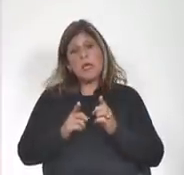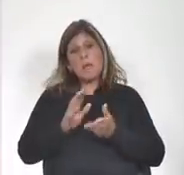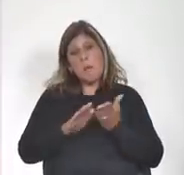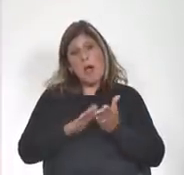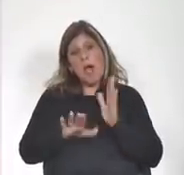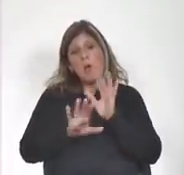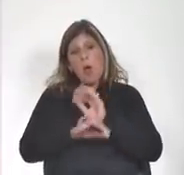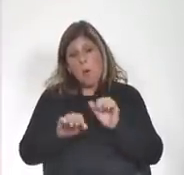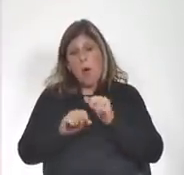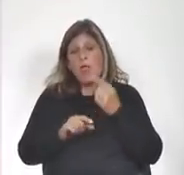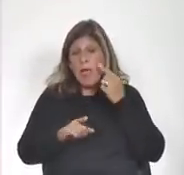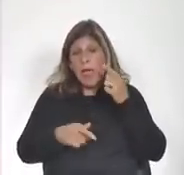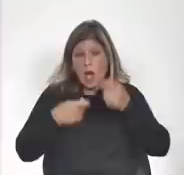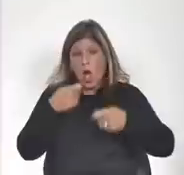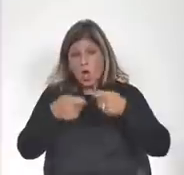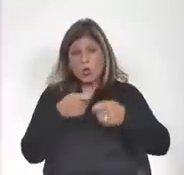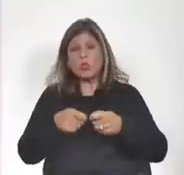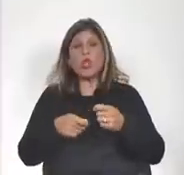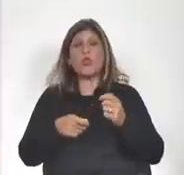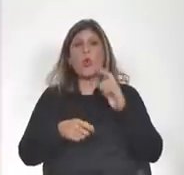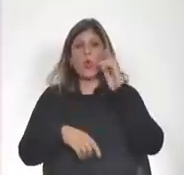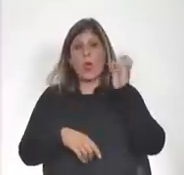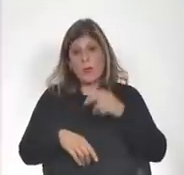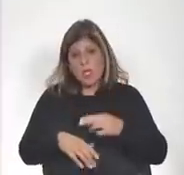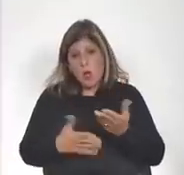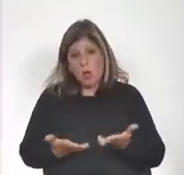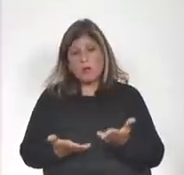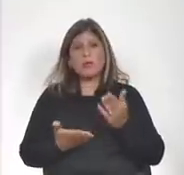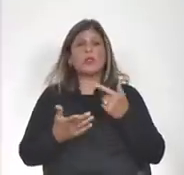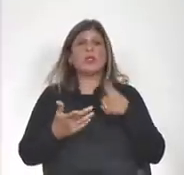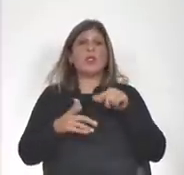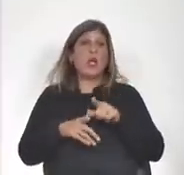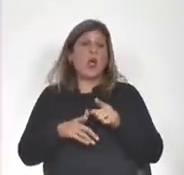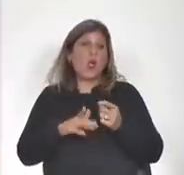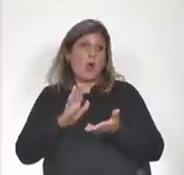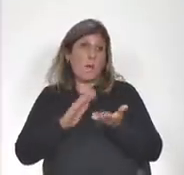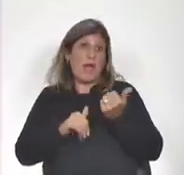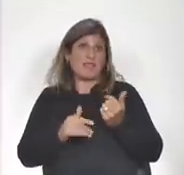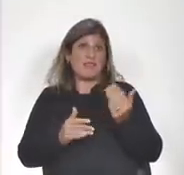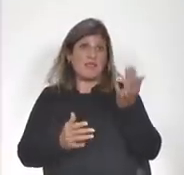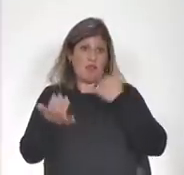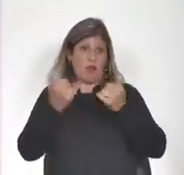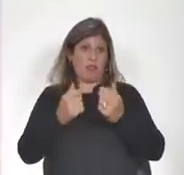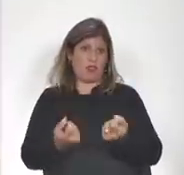ir forjando, construyendo una opinión a medida que tengamos más información.